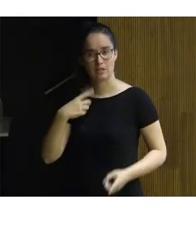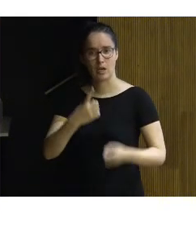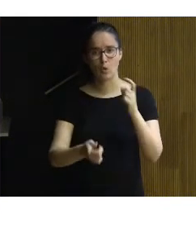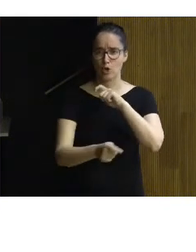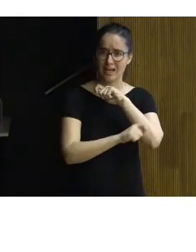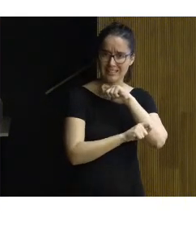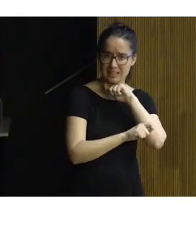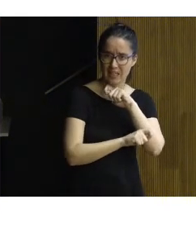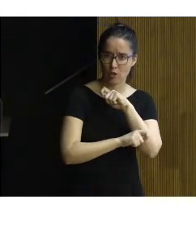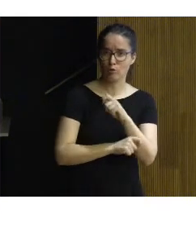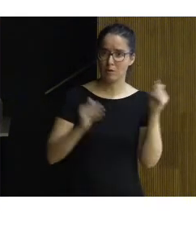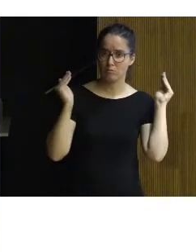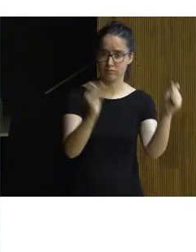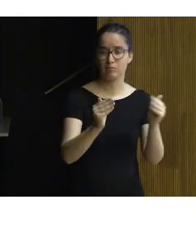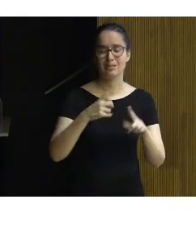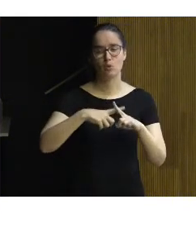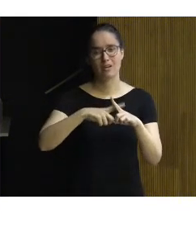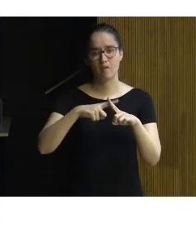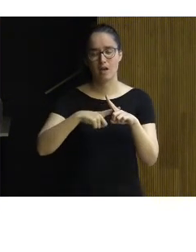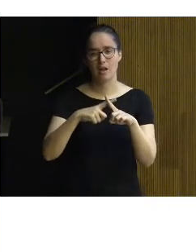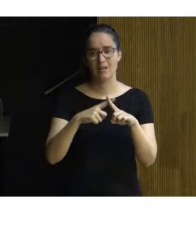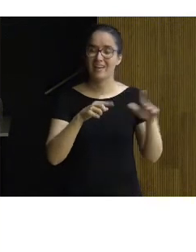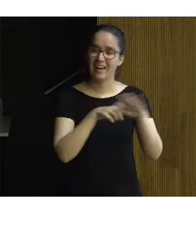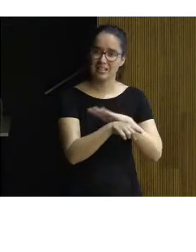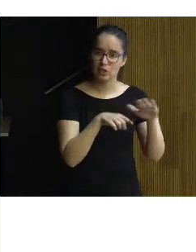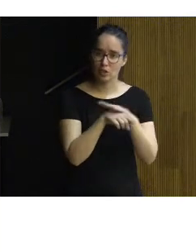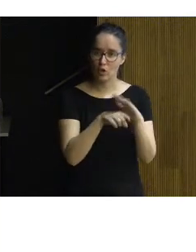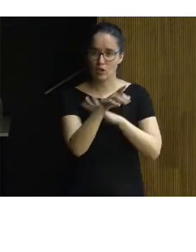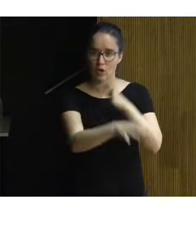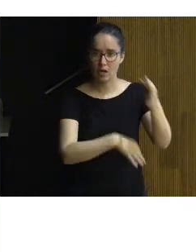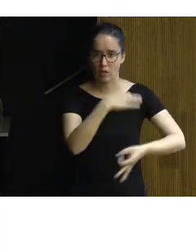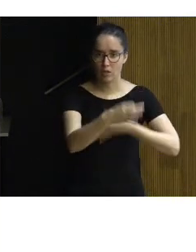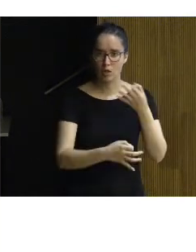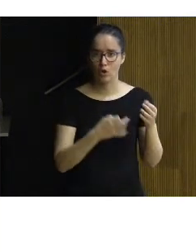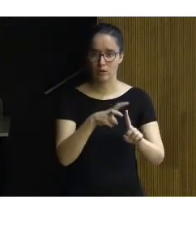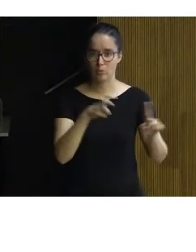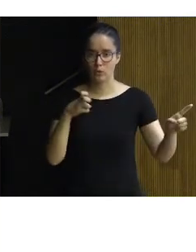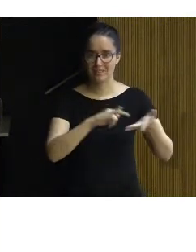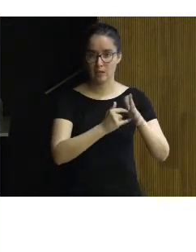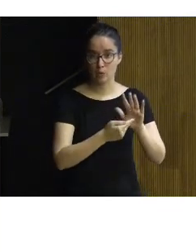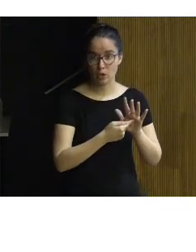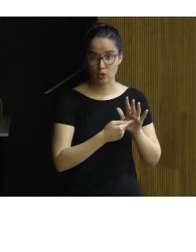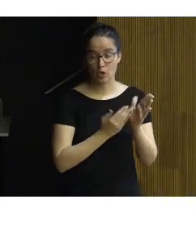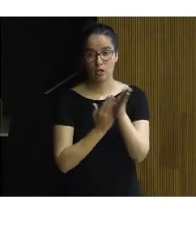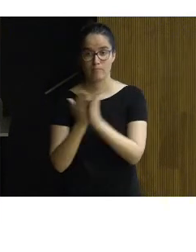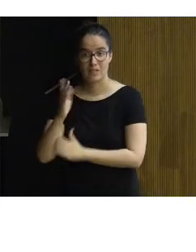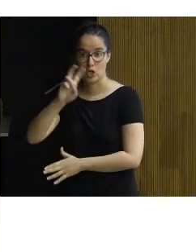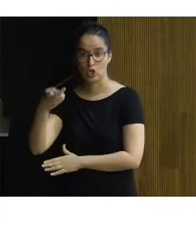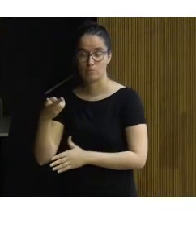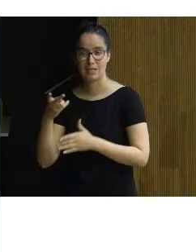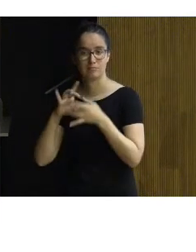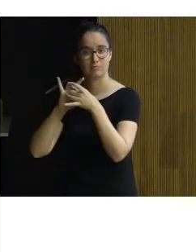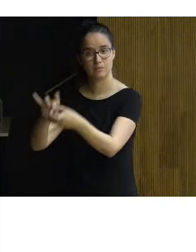estratégicos, más a un nivel de gestión, de organización, de enfoque del proyecto y otros más